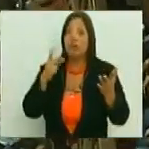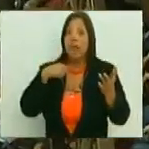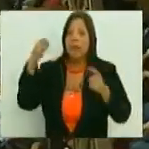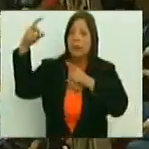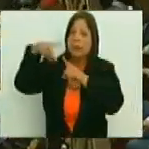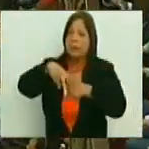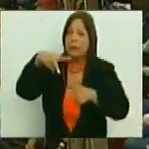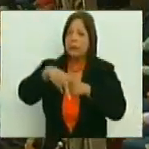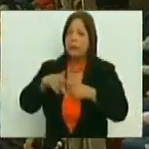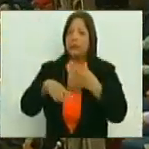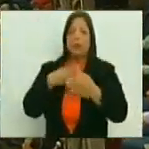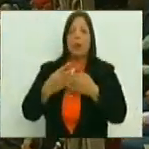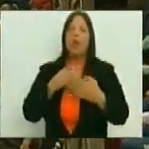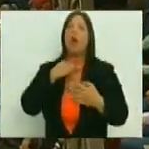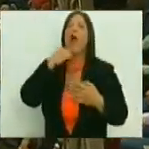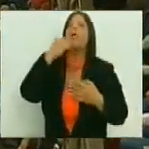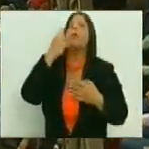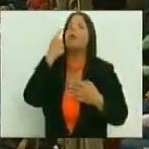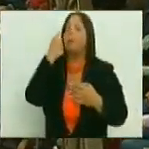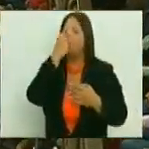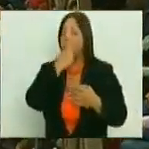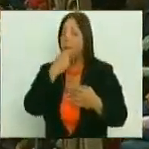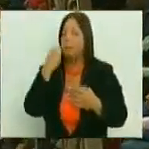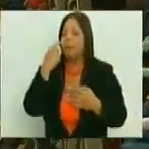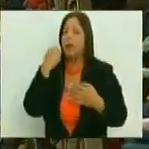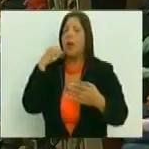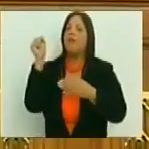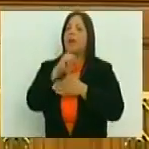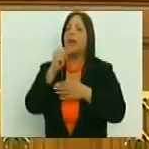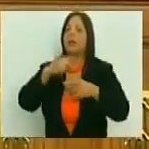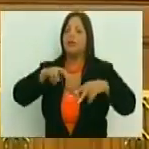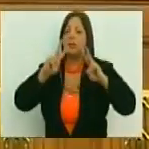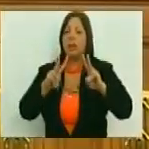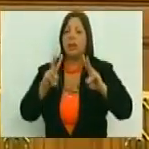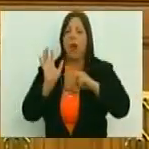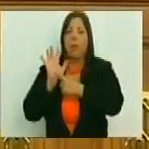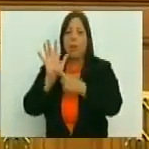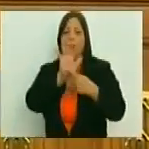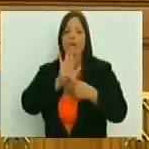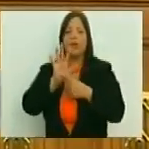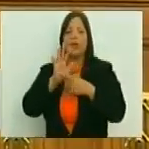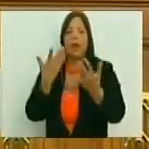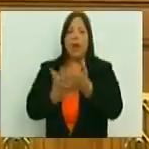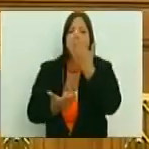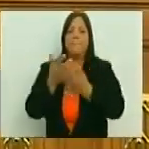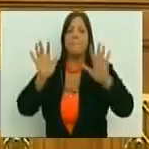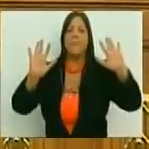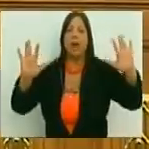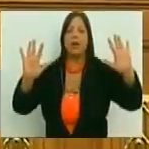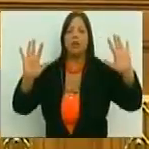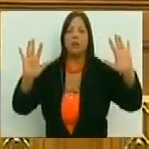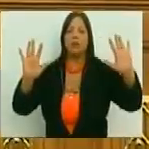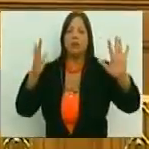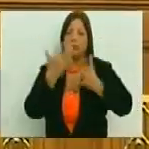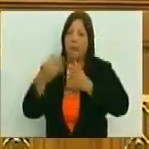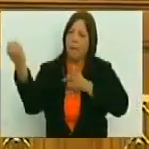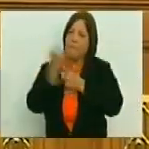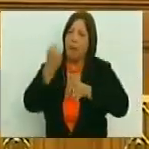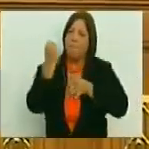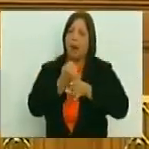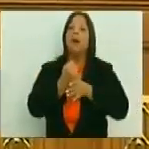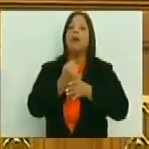tortura, ya no puedas levantar ni la mirada, mi venganza personal será mostrarte estas manos que una vez vos maltrataste,